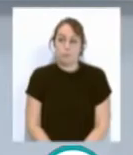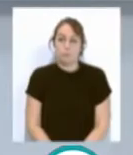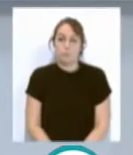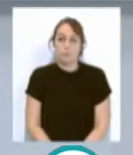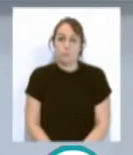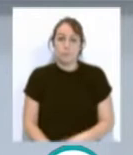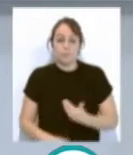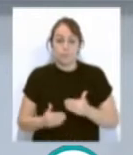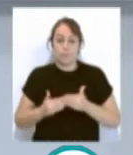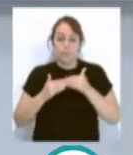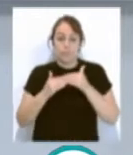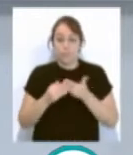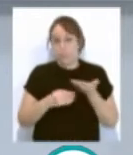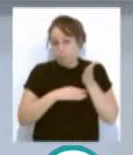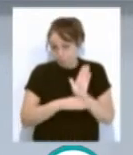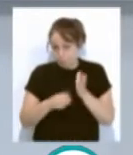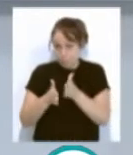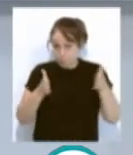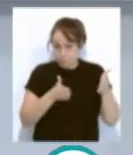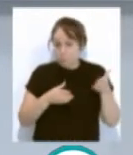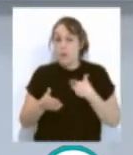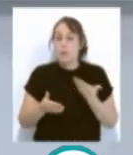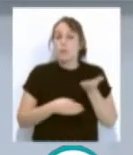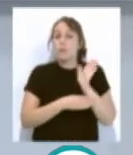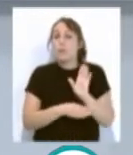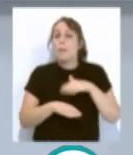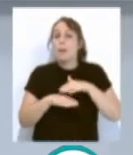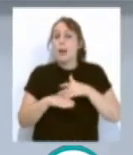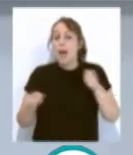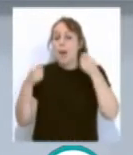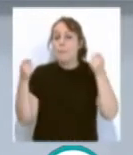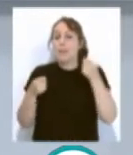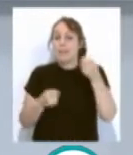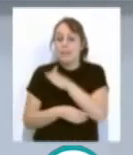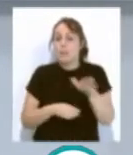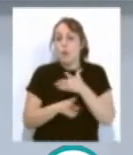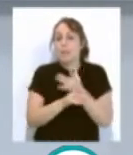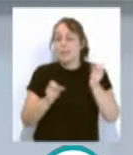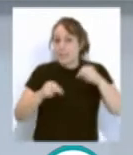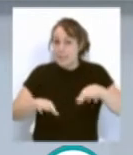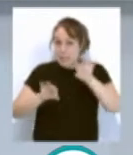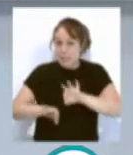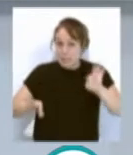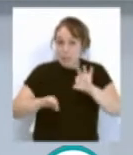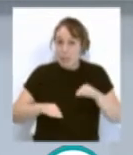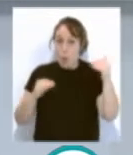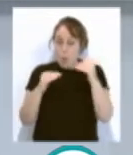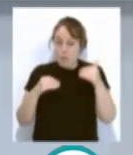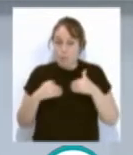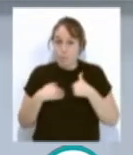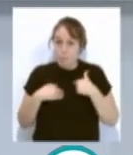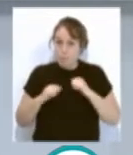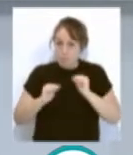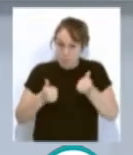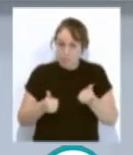Y el plazo de presentación de solicitudes para la campaña Ningún Niño Sin Juguetes se abre este jueves. La iniciativa busca velar por